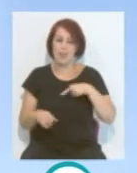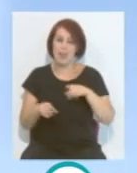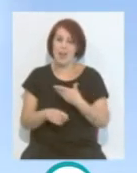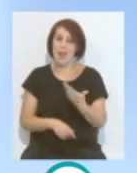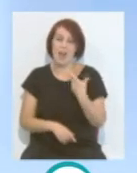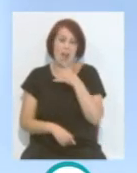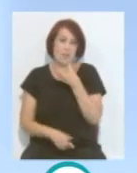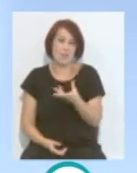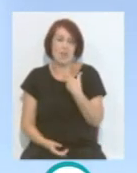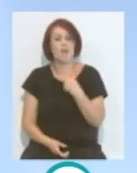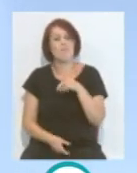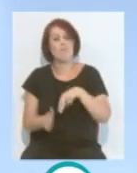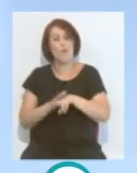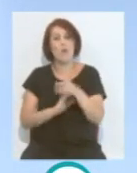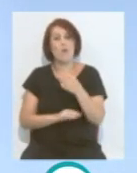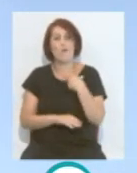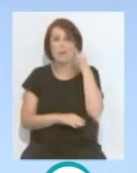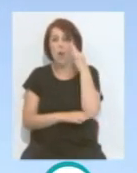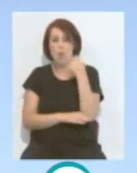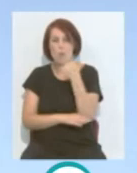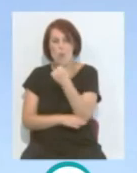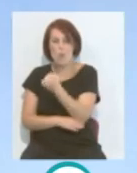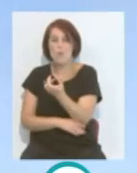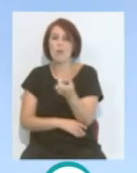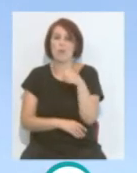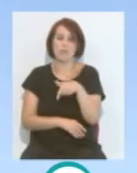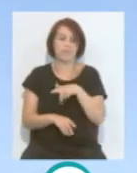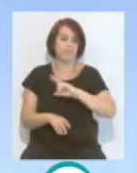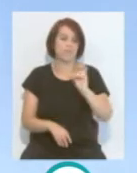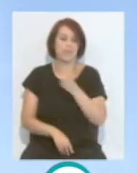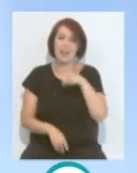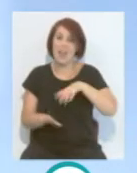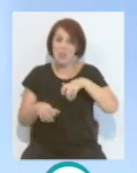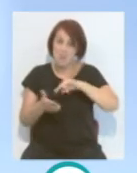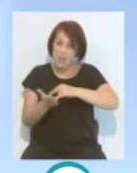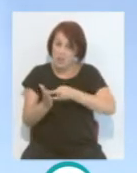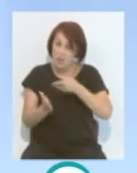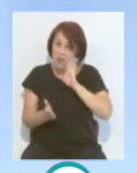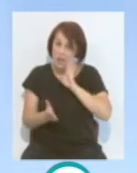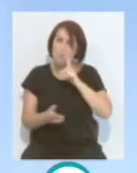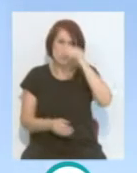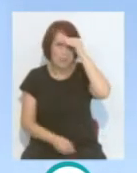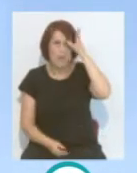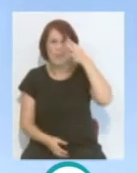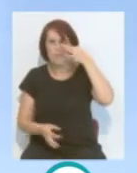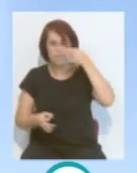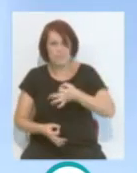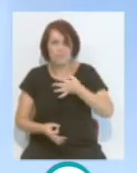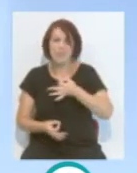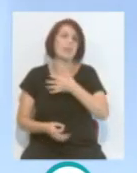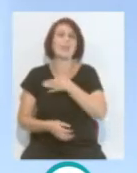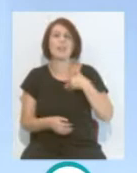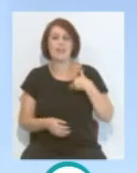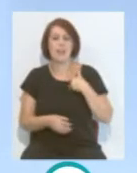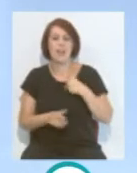apoyan al fútbol femenino y me parece genial. Y creo que el Cádiz con este proyecto, incluso me parece también muy inteligente y muy realista el hecho de querer